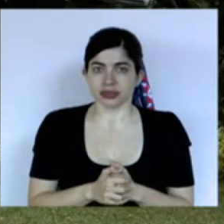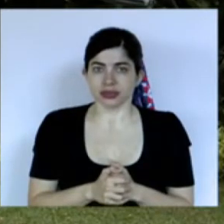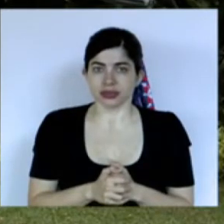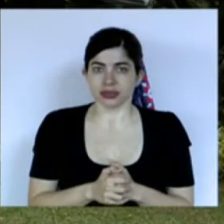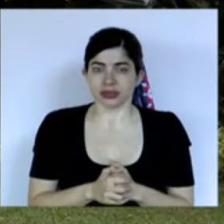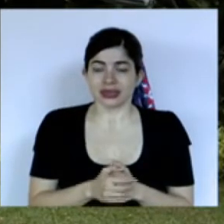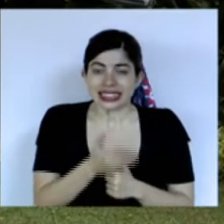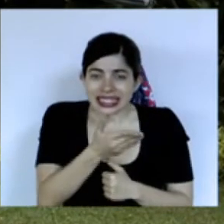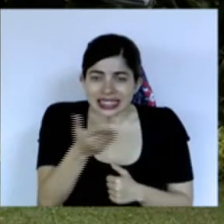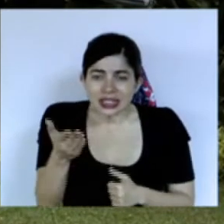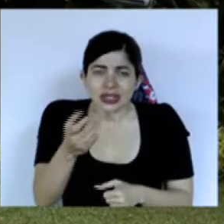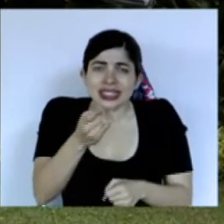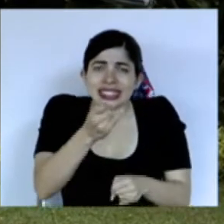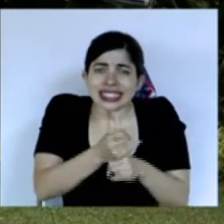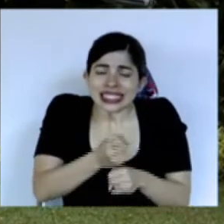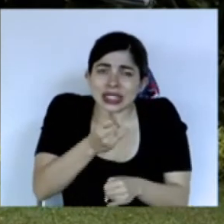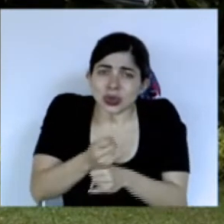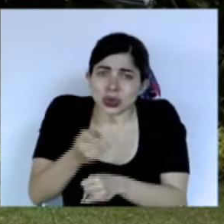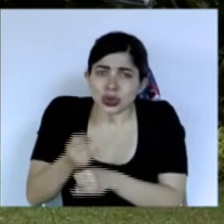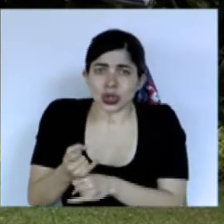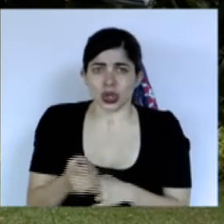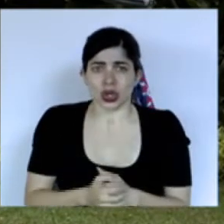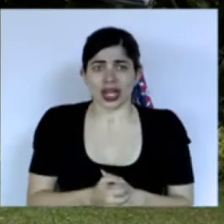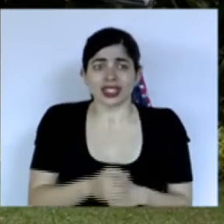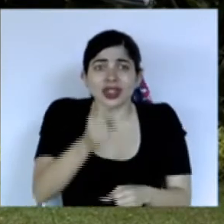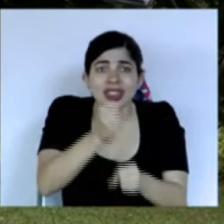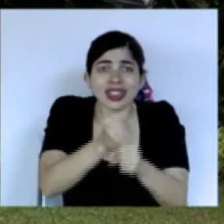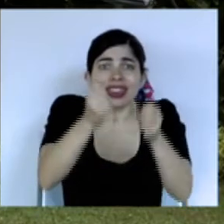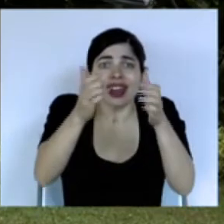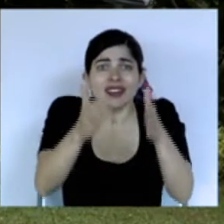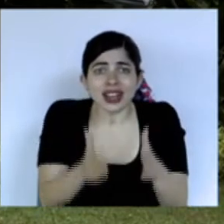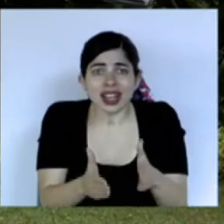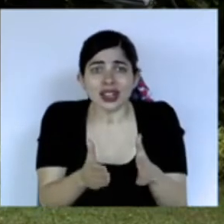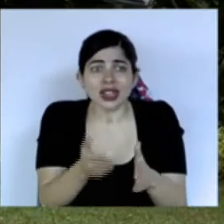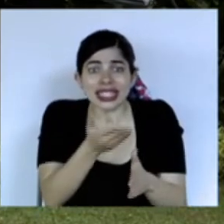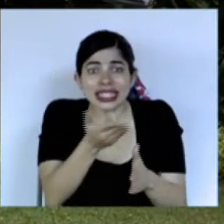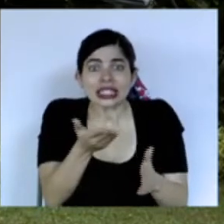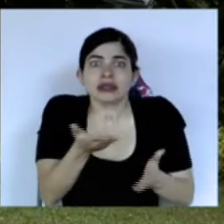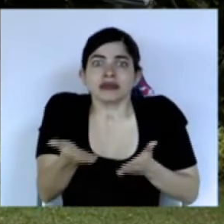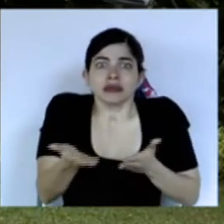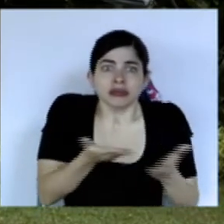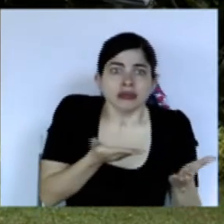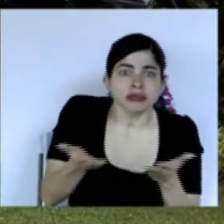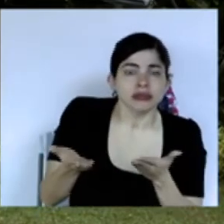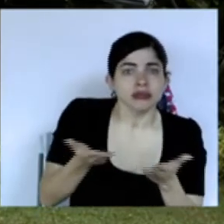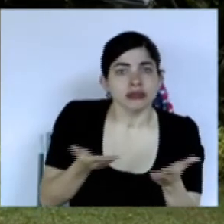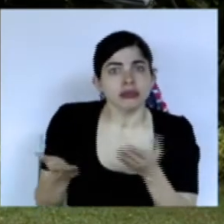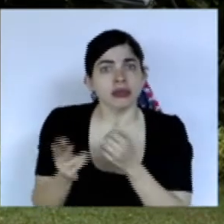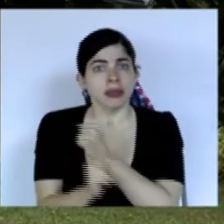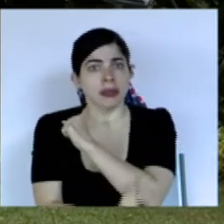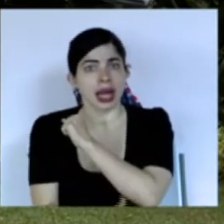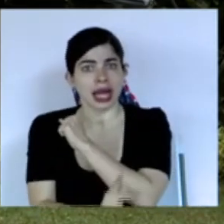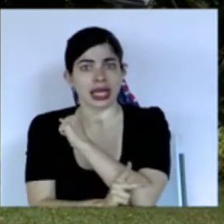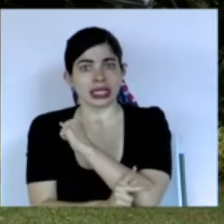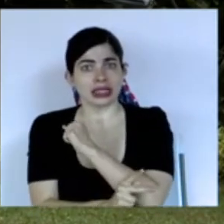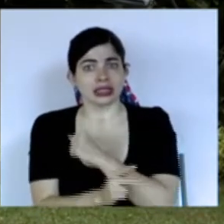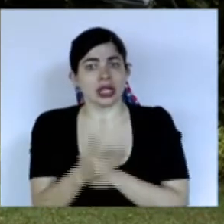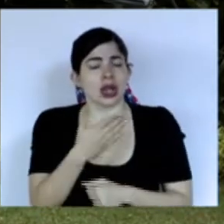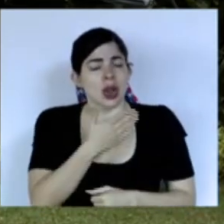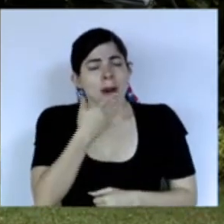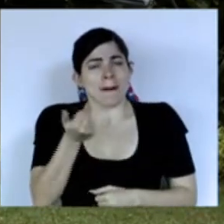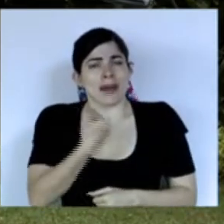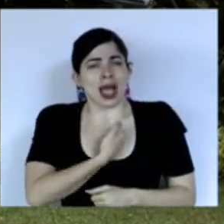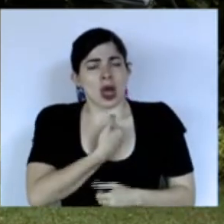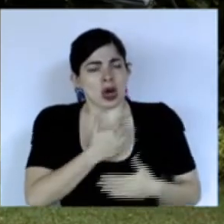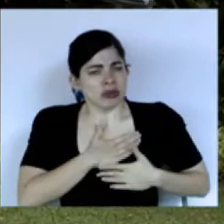son instituciones y funcionarios que sirven al país con lo mejor de sí